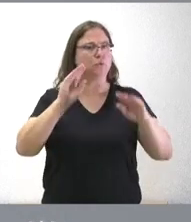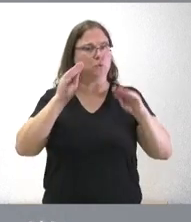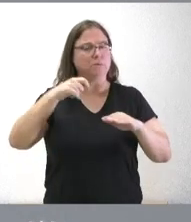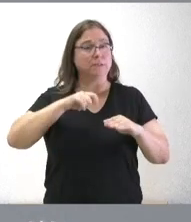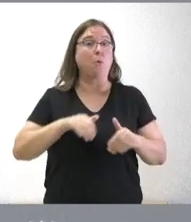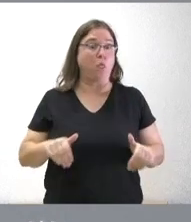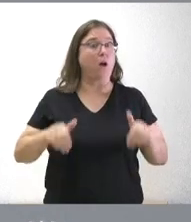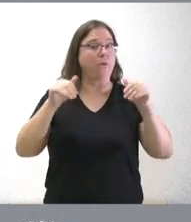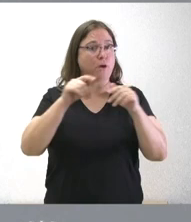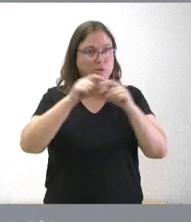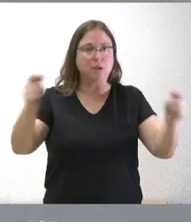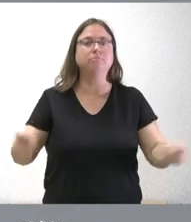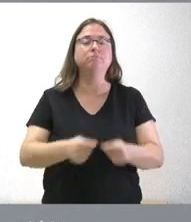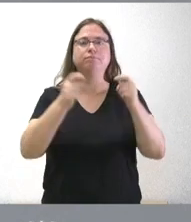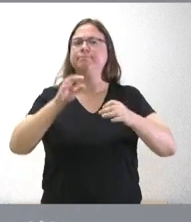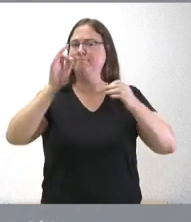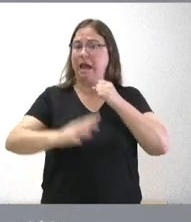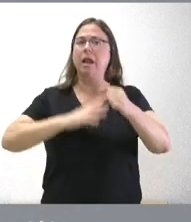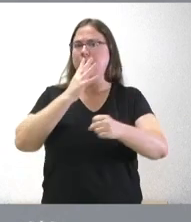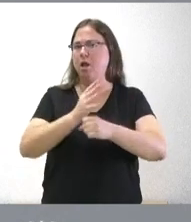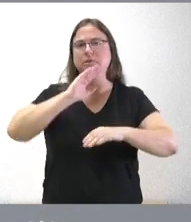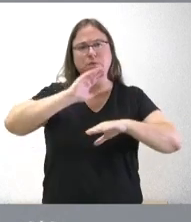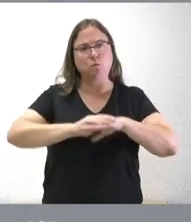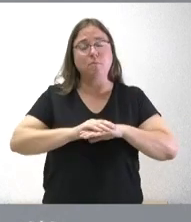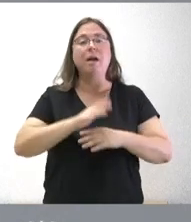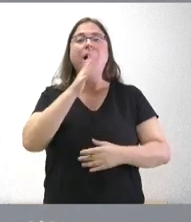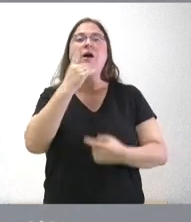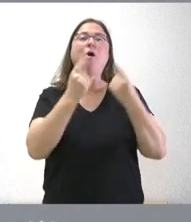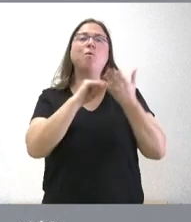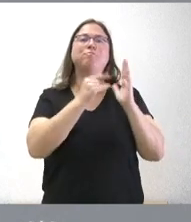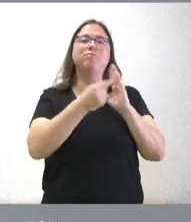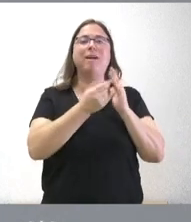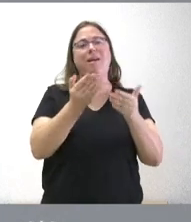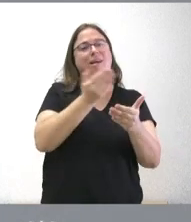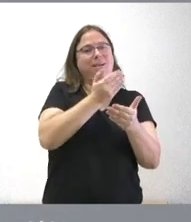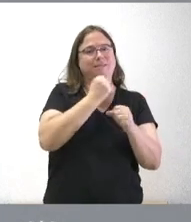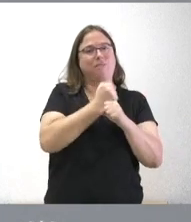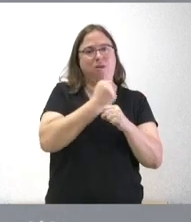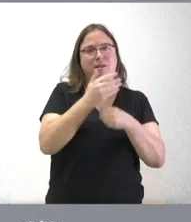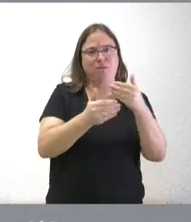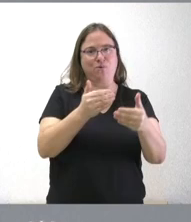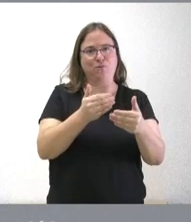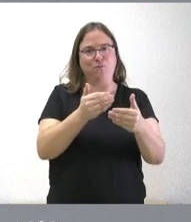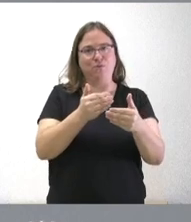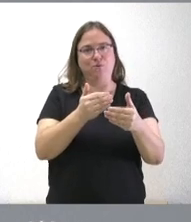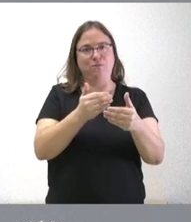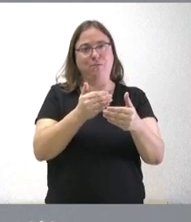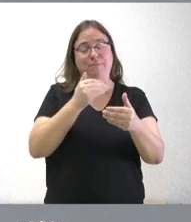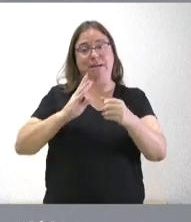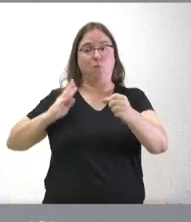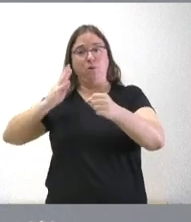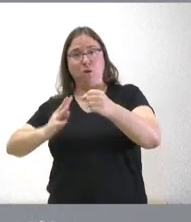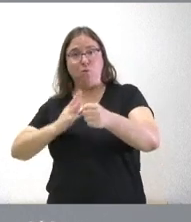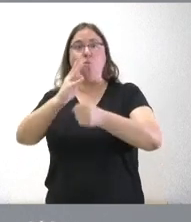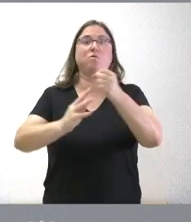cumpliremos en esta legislatura ahora estamos en algunos de los planes que veníamos ya trabajando a caballo de ambas legislaturas y